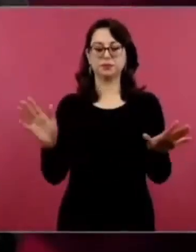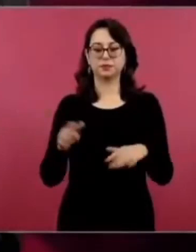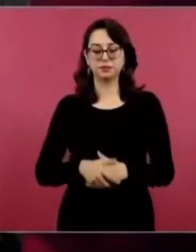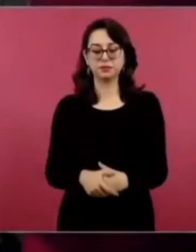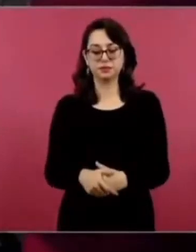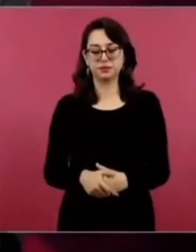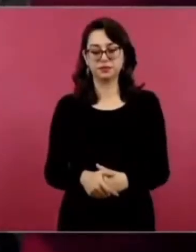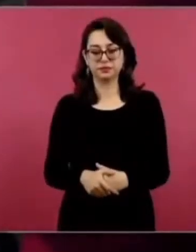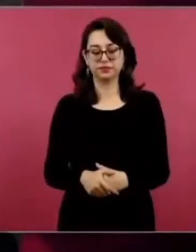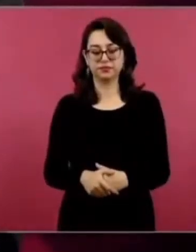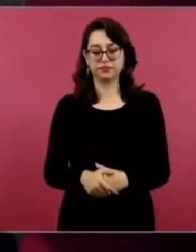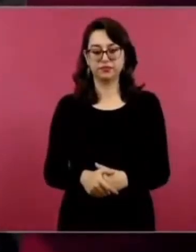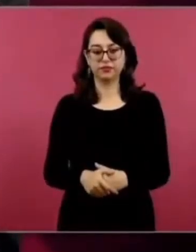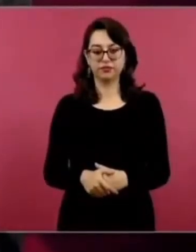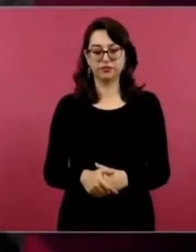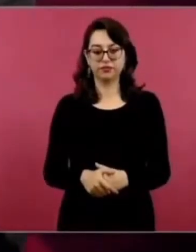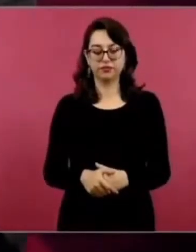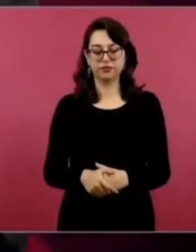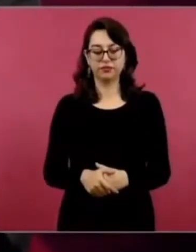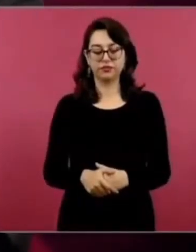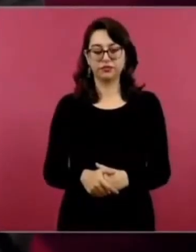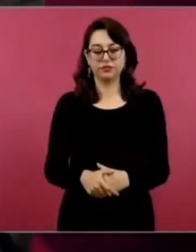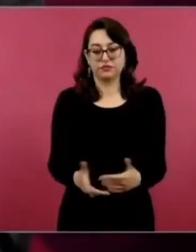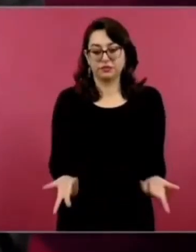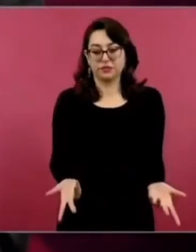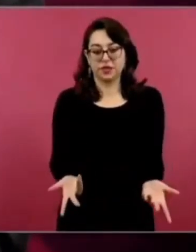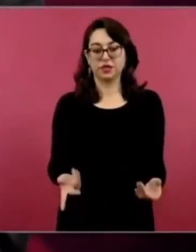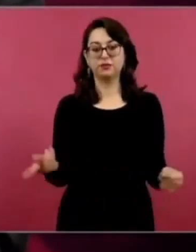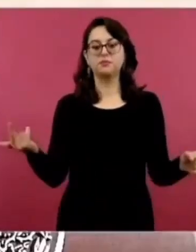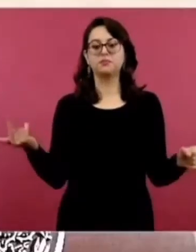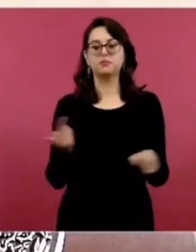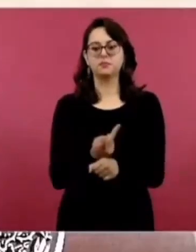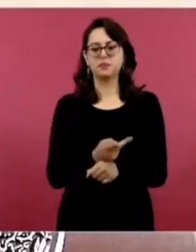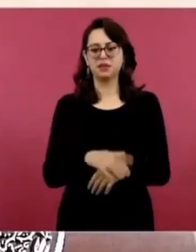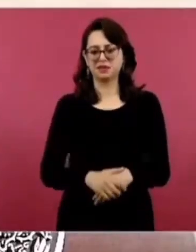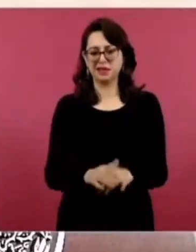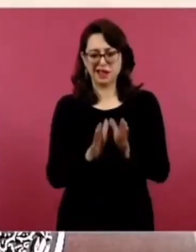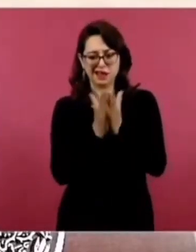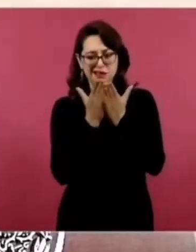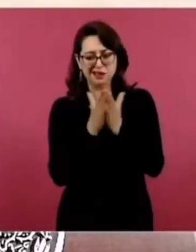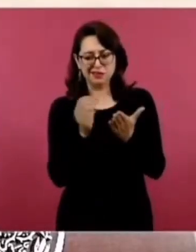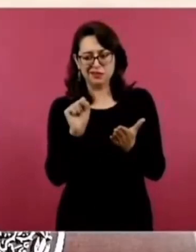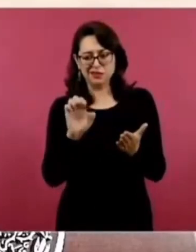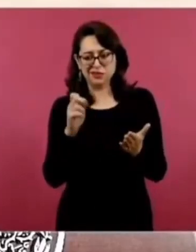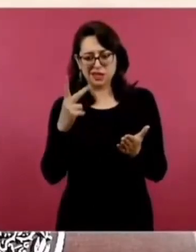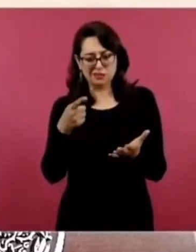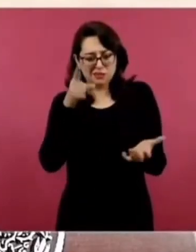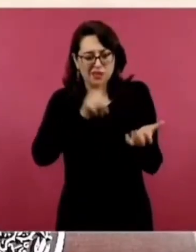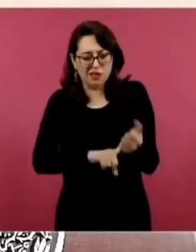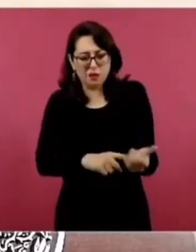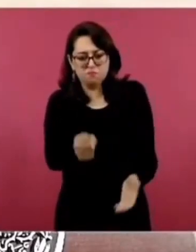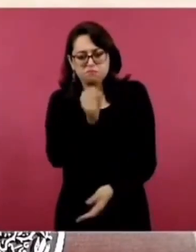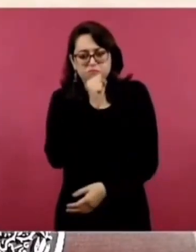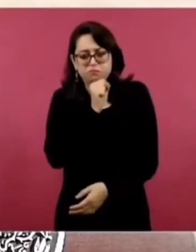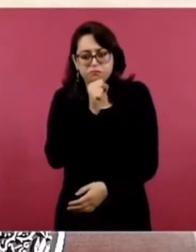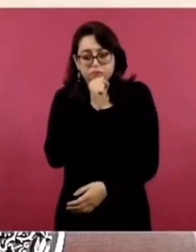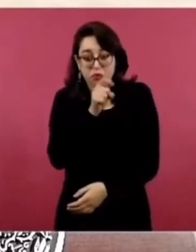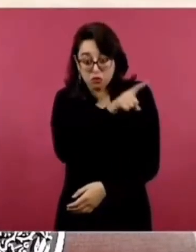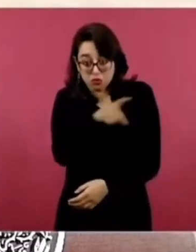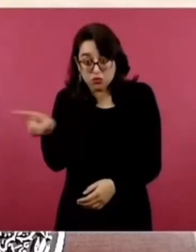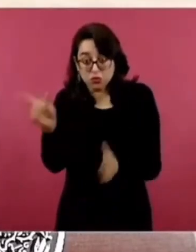porque pues no se conocen. ¿Cuántos conocen los libros de texto hoy?